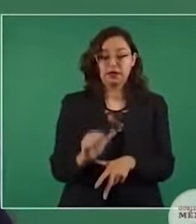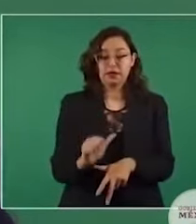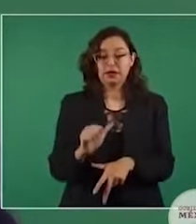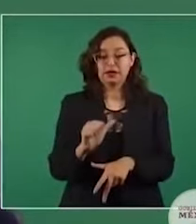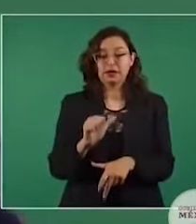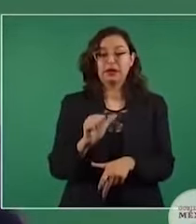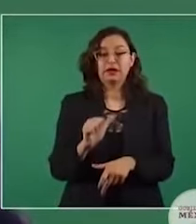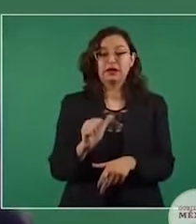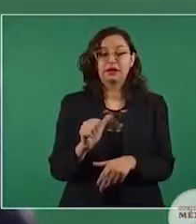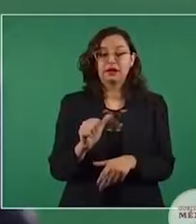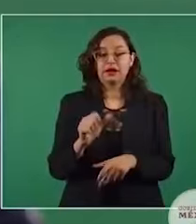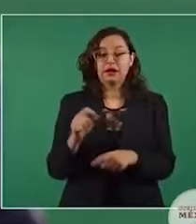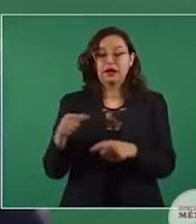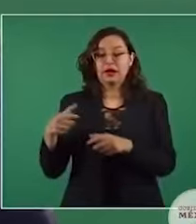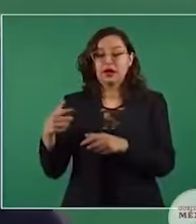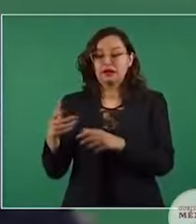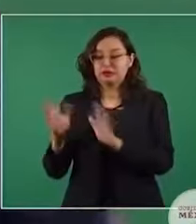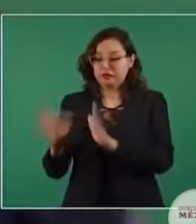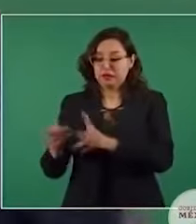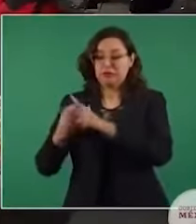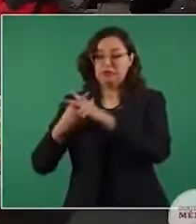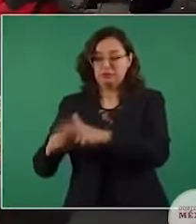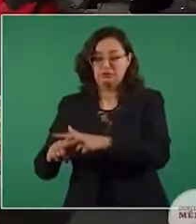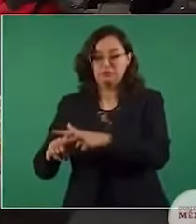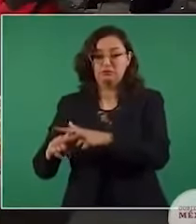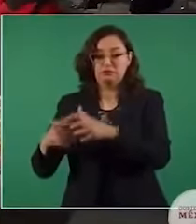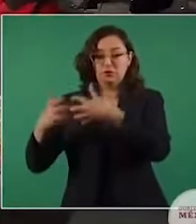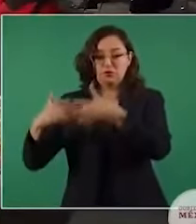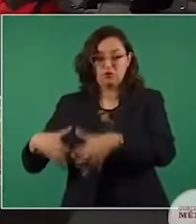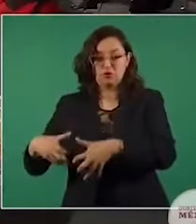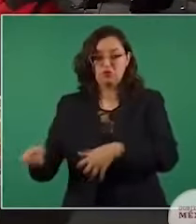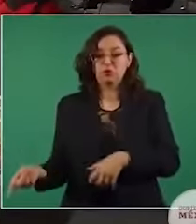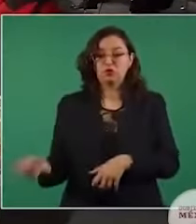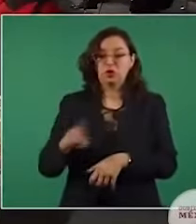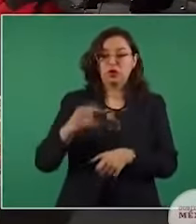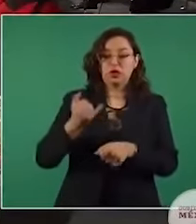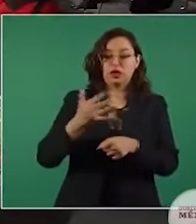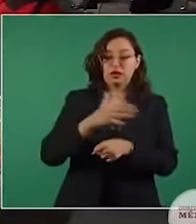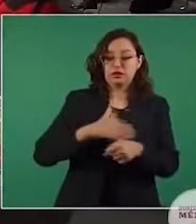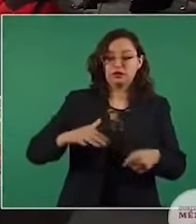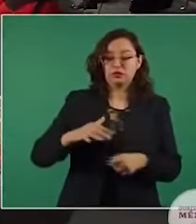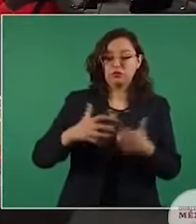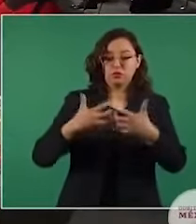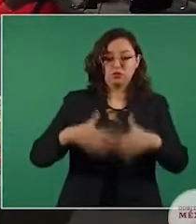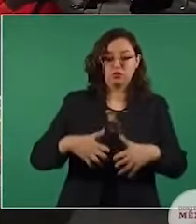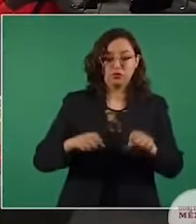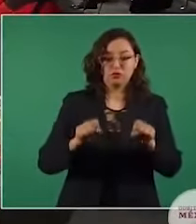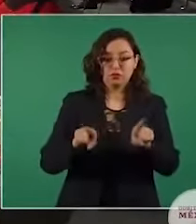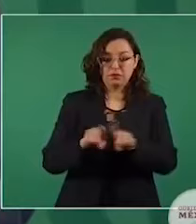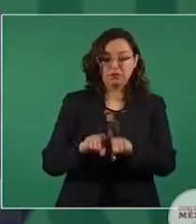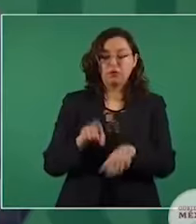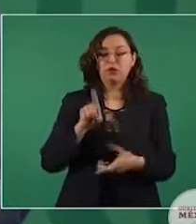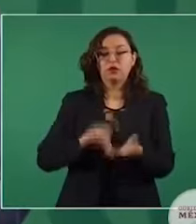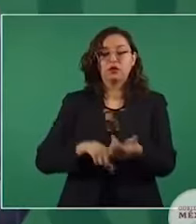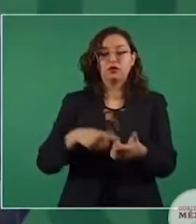Istmo, van a haber empresas para administrarlos,